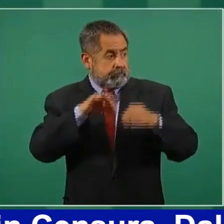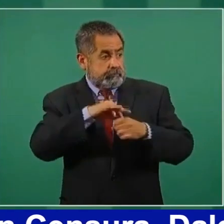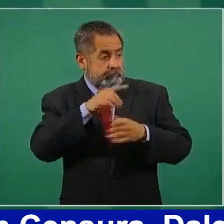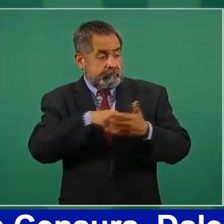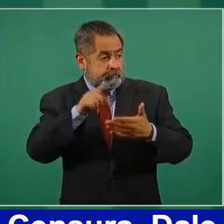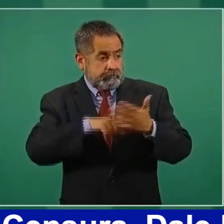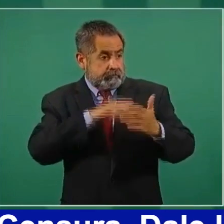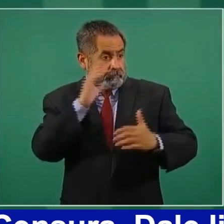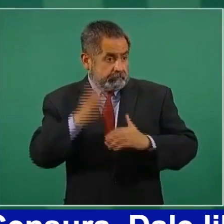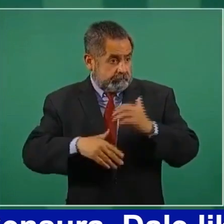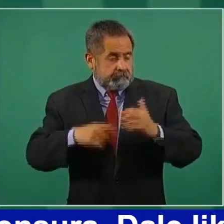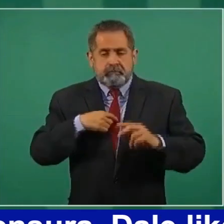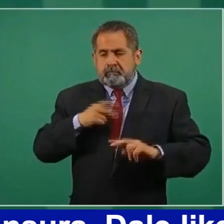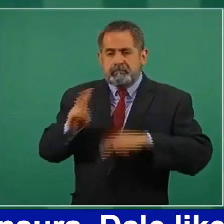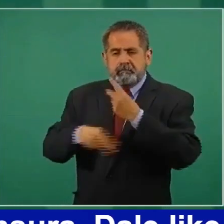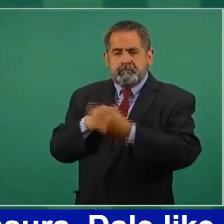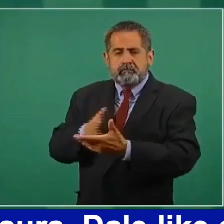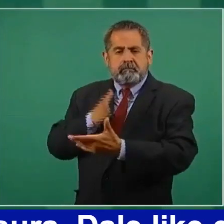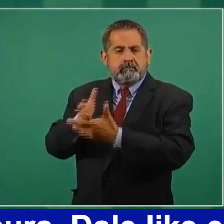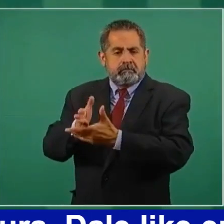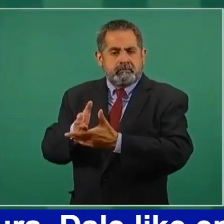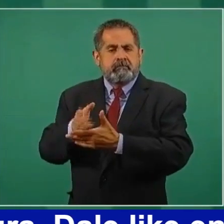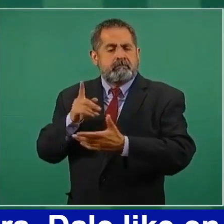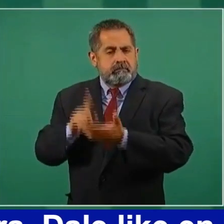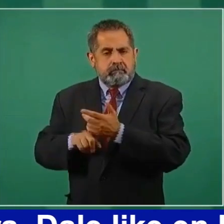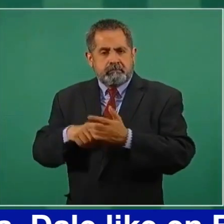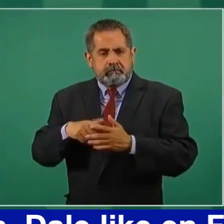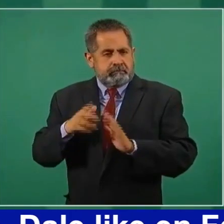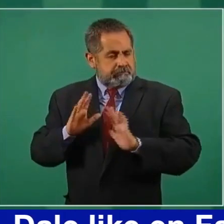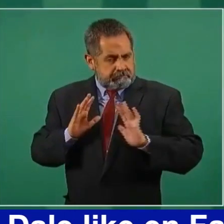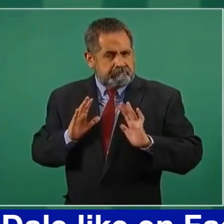turístico religioso.